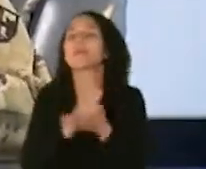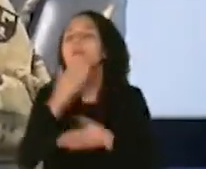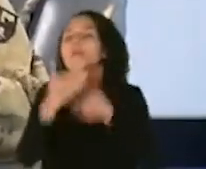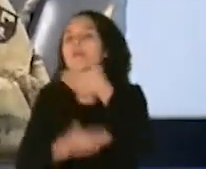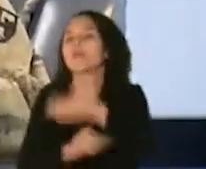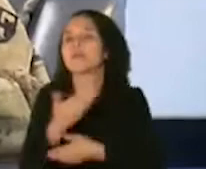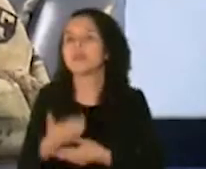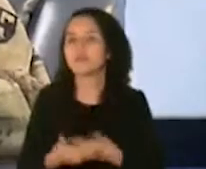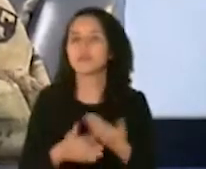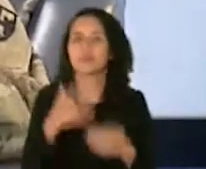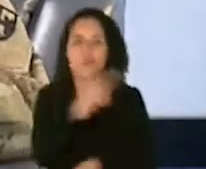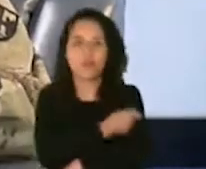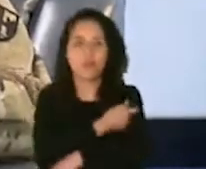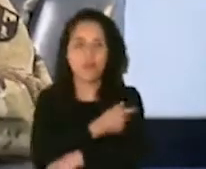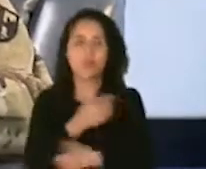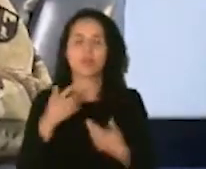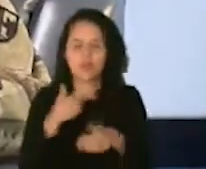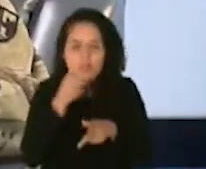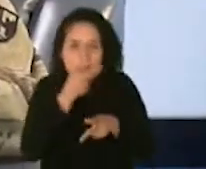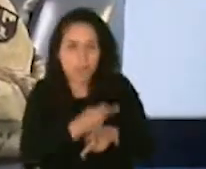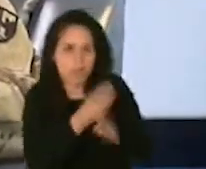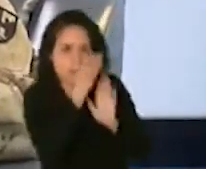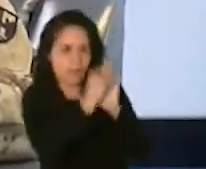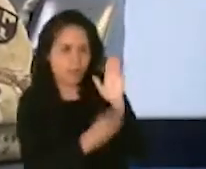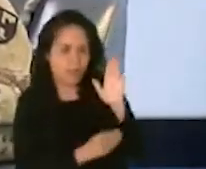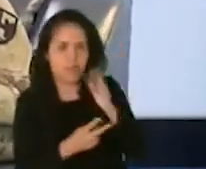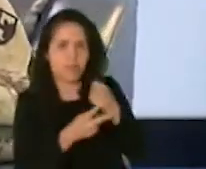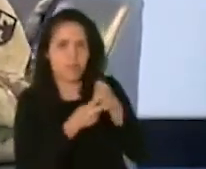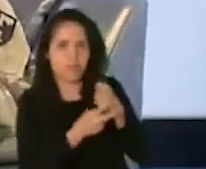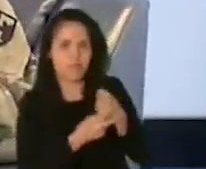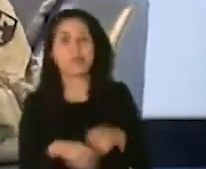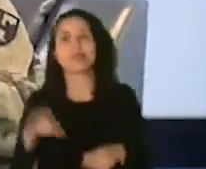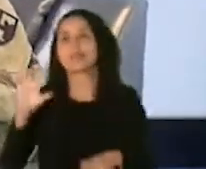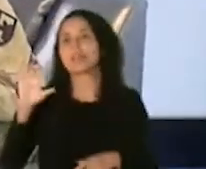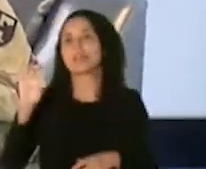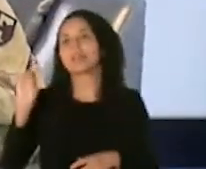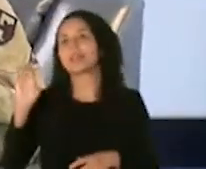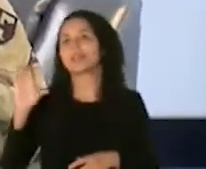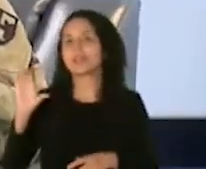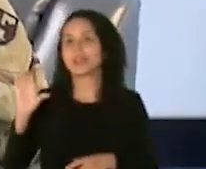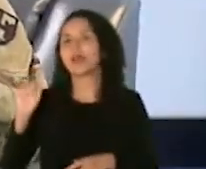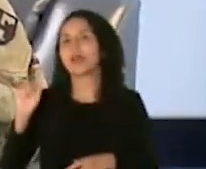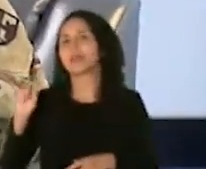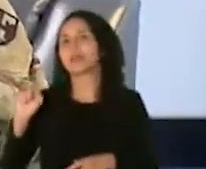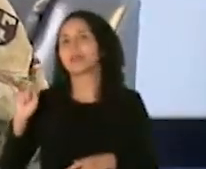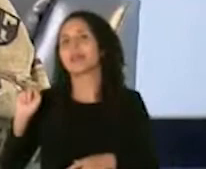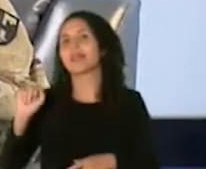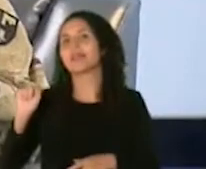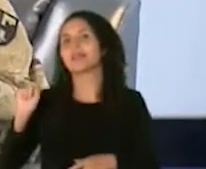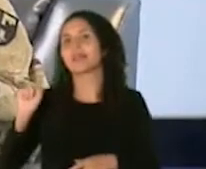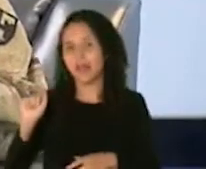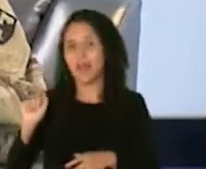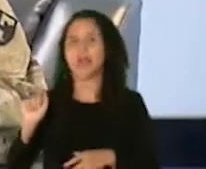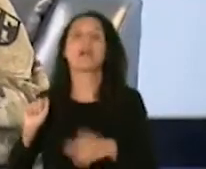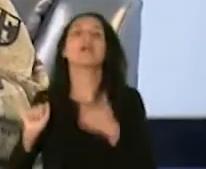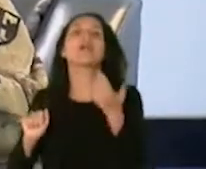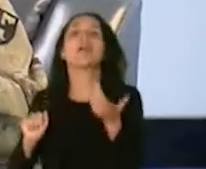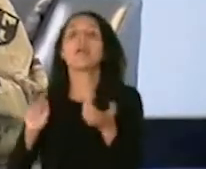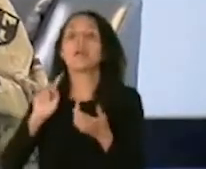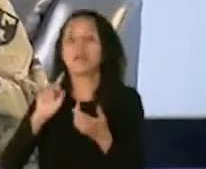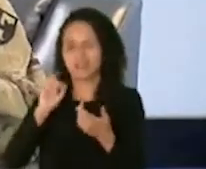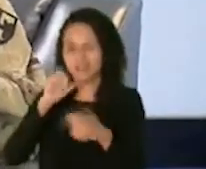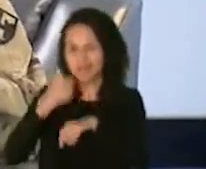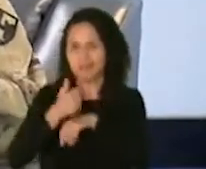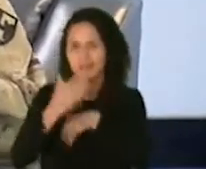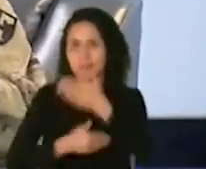es mantener ese récord pero el CDC de Atlanta ha proveído una aplicación. Cuando usted se vaya a vacunar hay